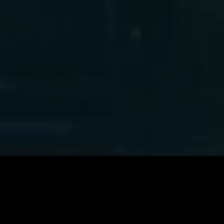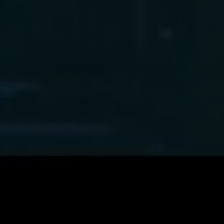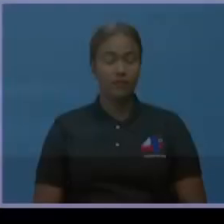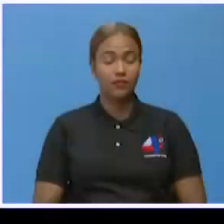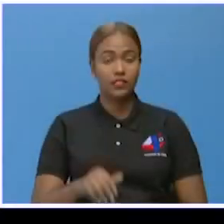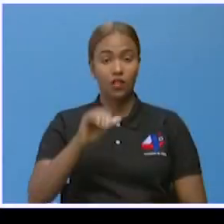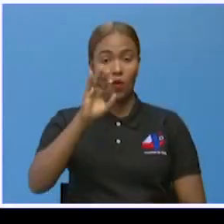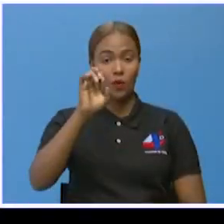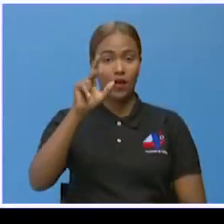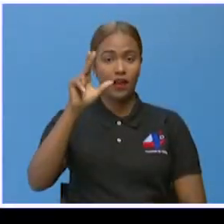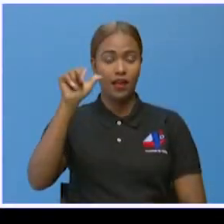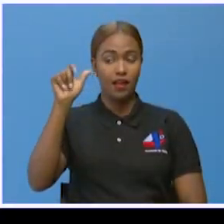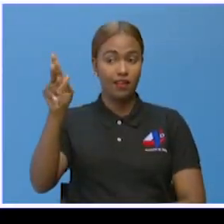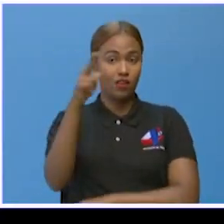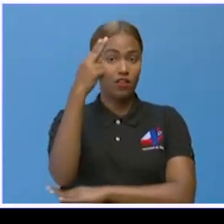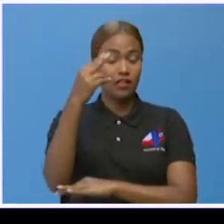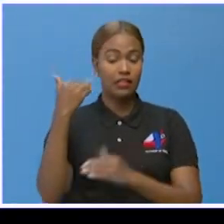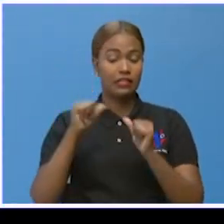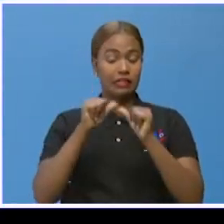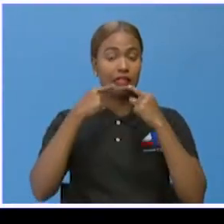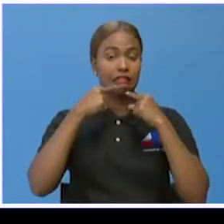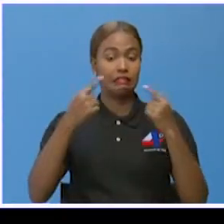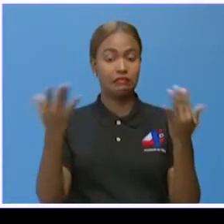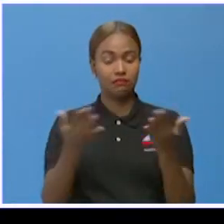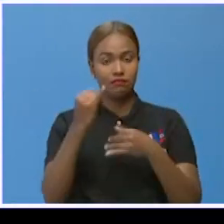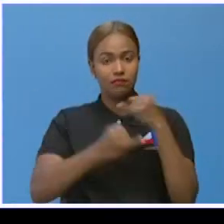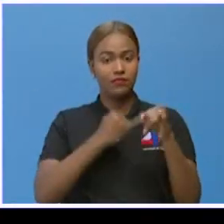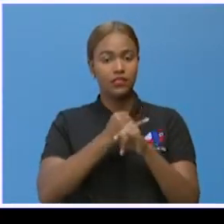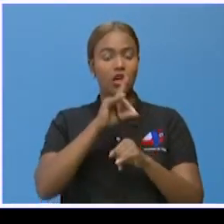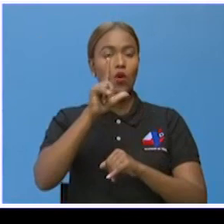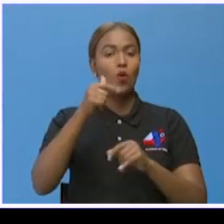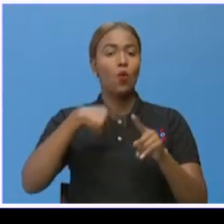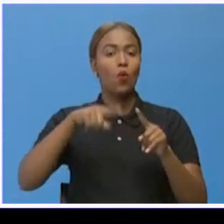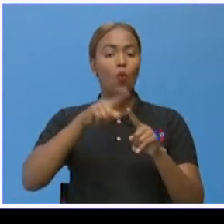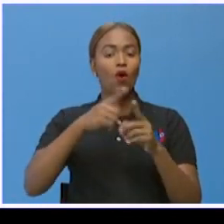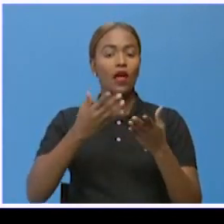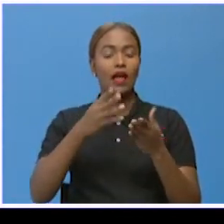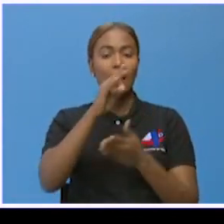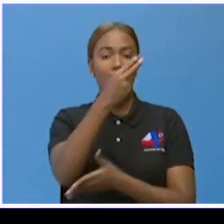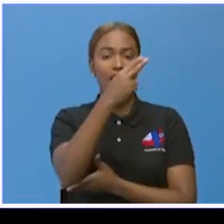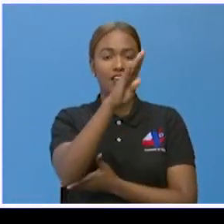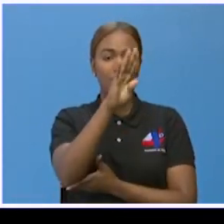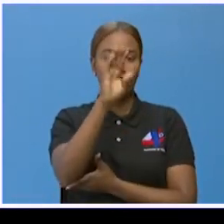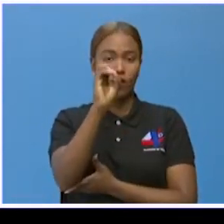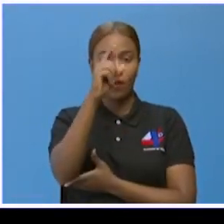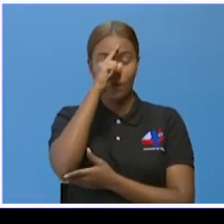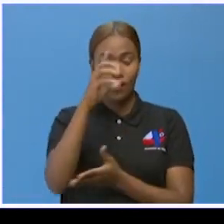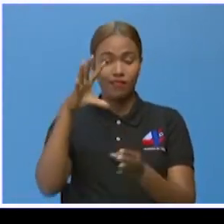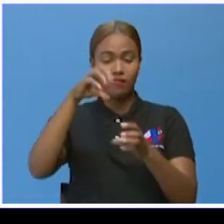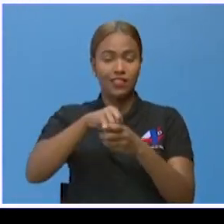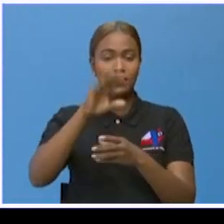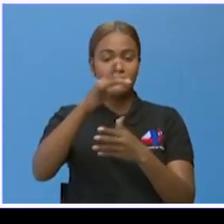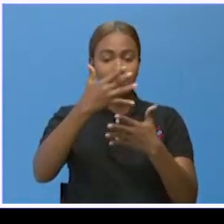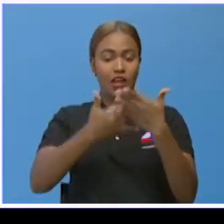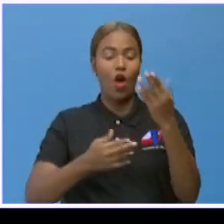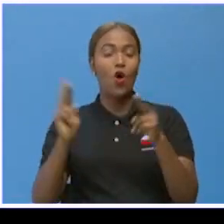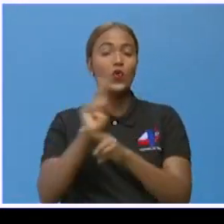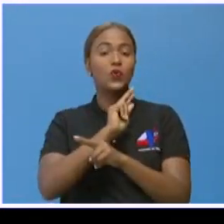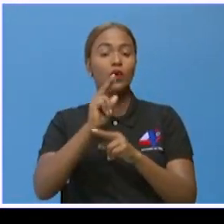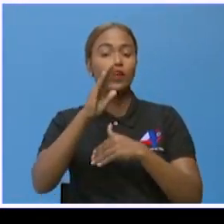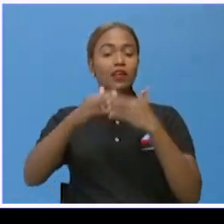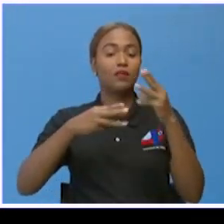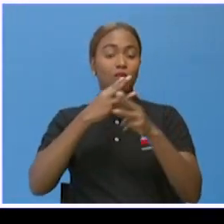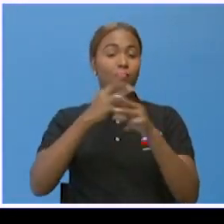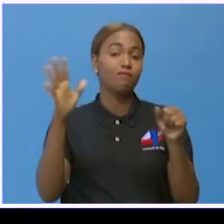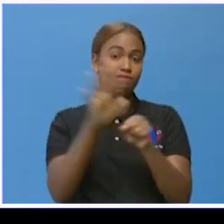Hotel Copelia sigue destacándose a nivel internacional luego de ser adquirida por HBO para distribuirla a sus millones de usuarios alrededor